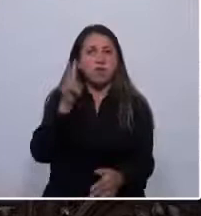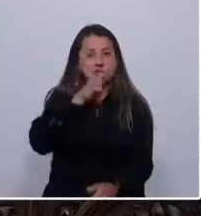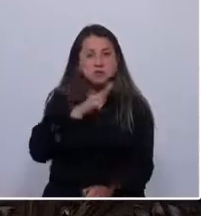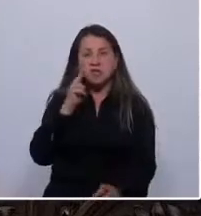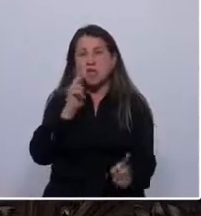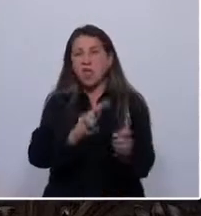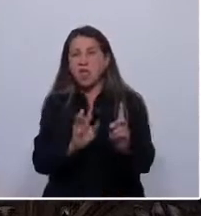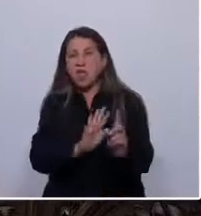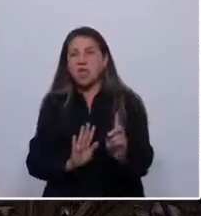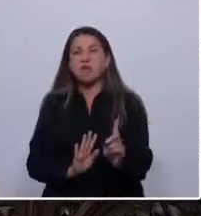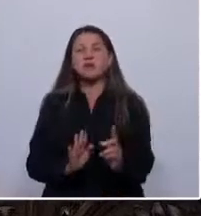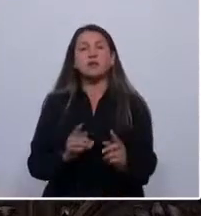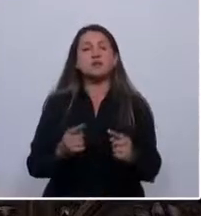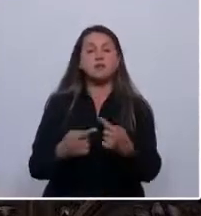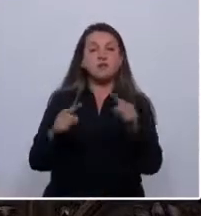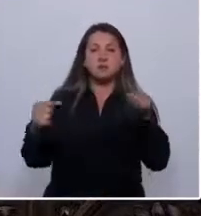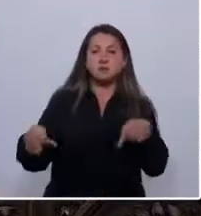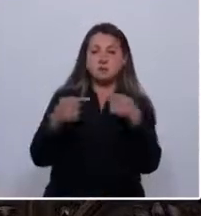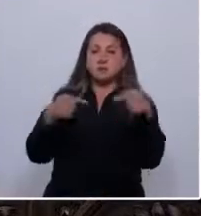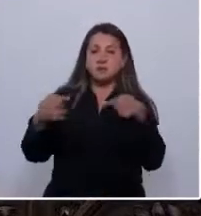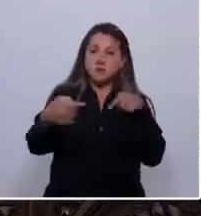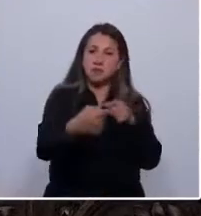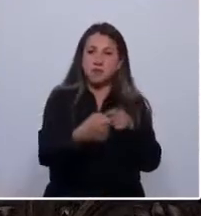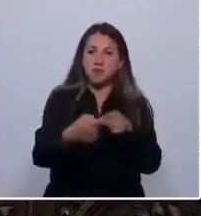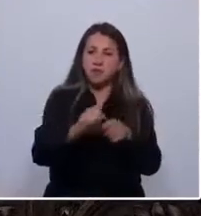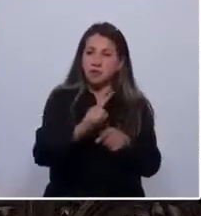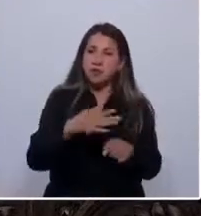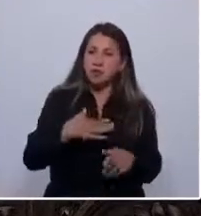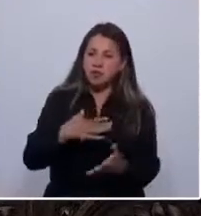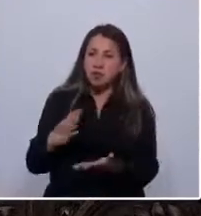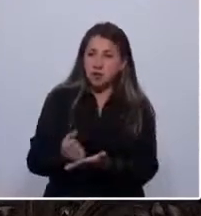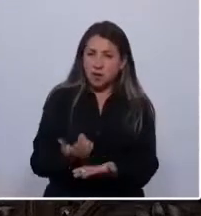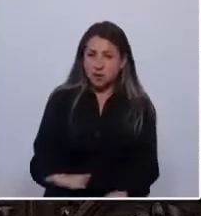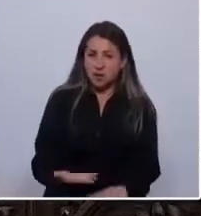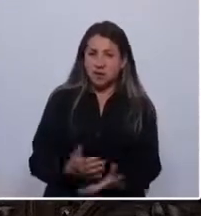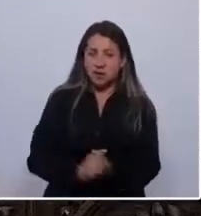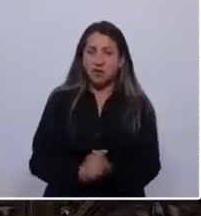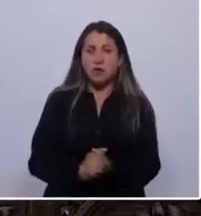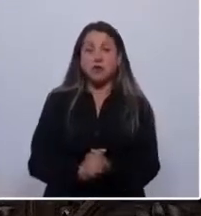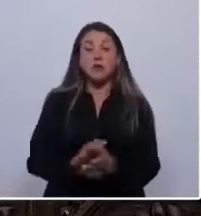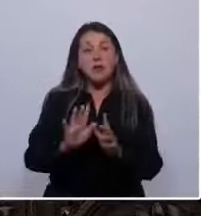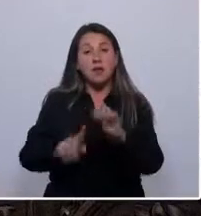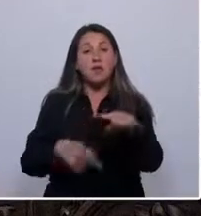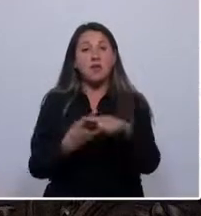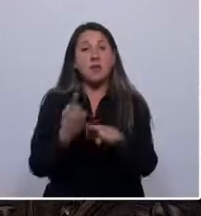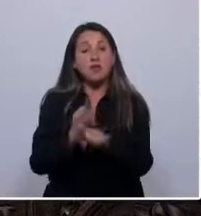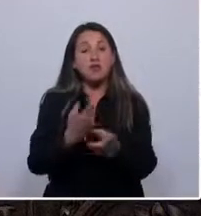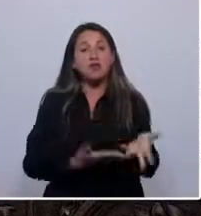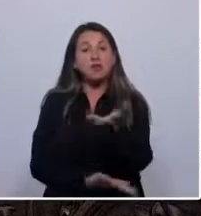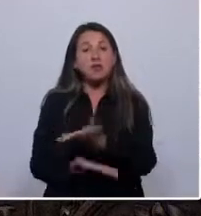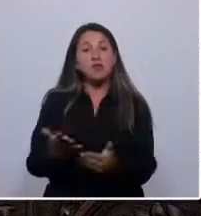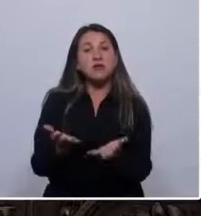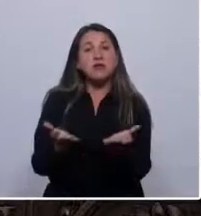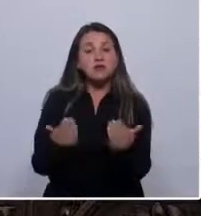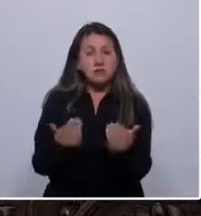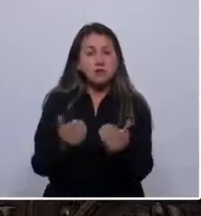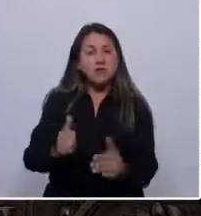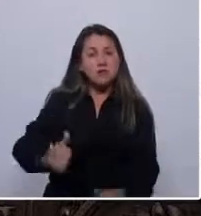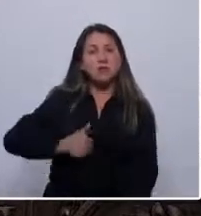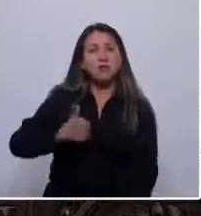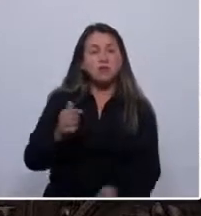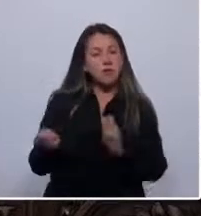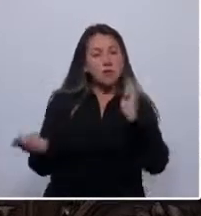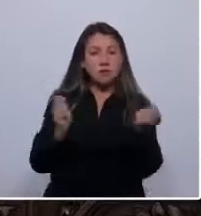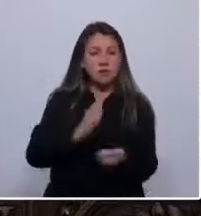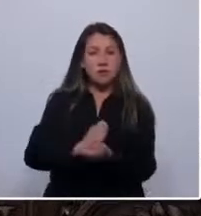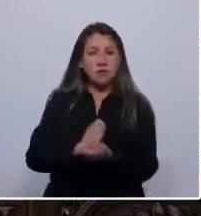de las legítimas diferencias respecto al camino para alcanzarlas. Además de diálogo, se necesita voluntad de cambios